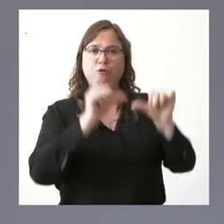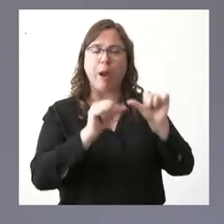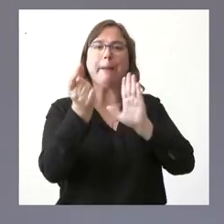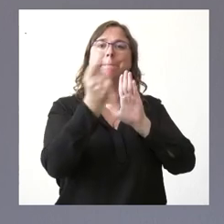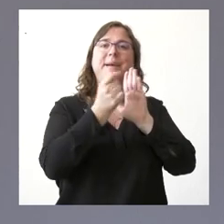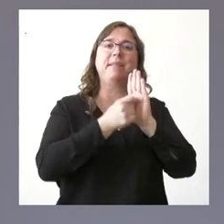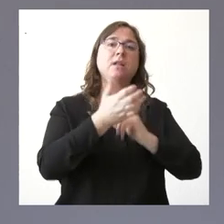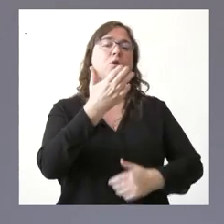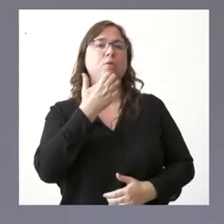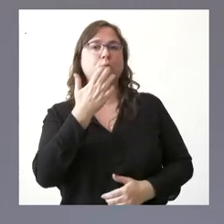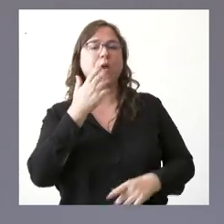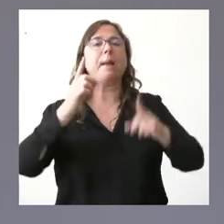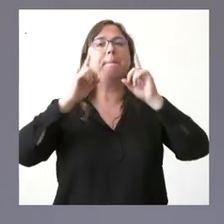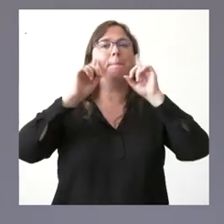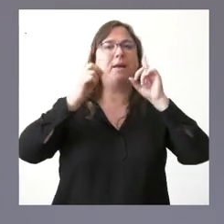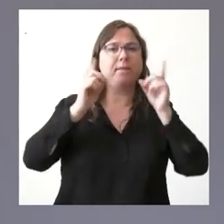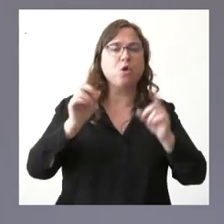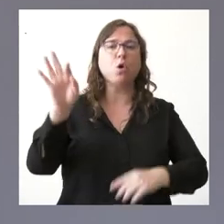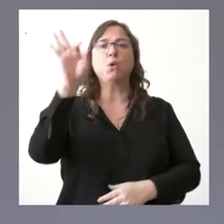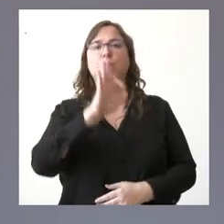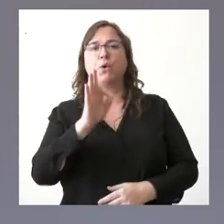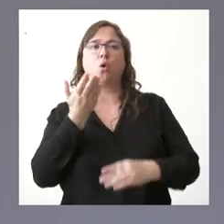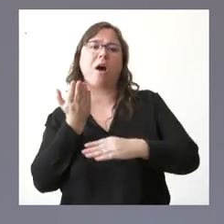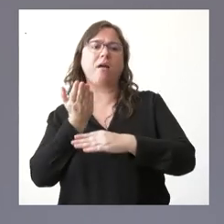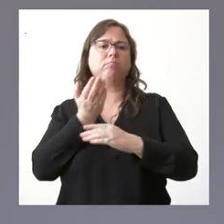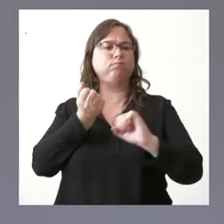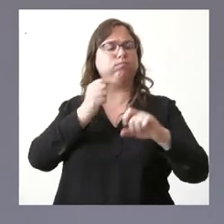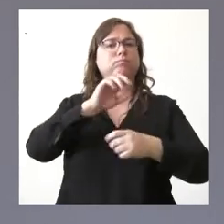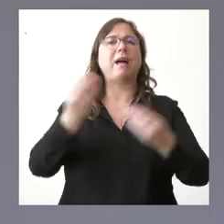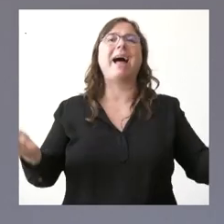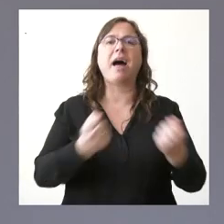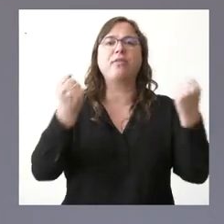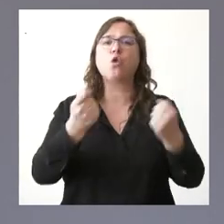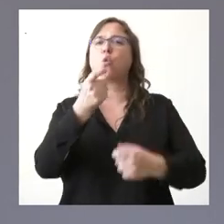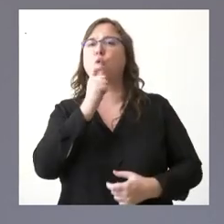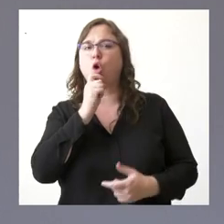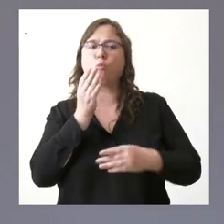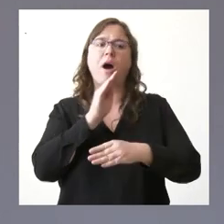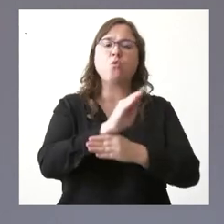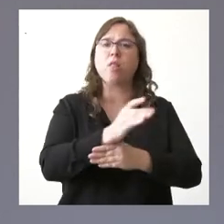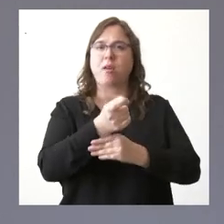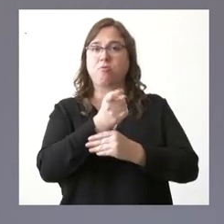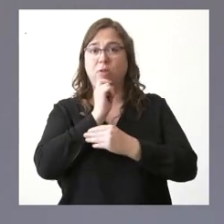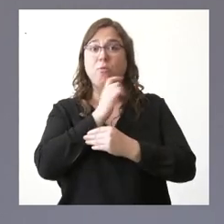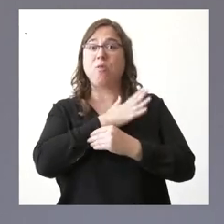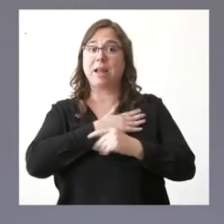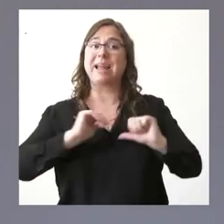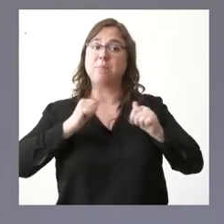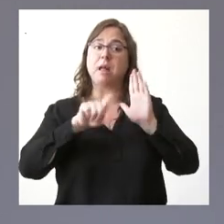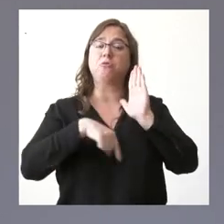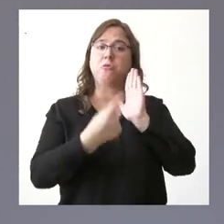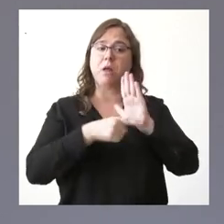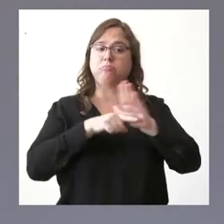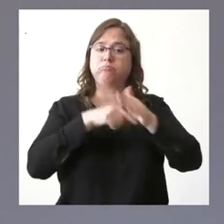por ejemplo de prevención o por ejemplo de actuación o no de ayudas y por supuesto que se iniciará la tramitación de la misma